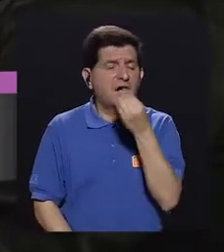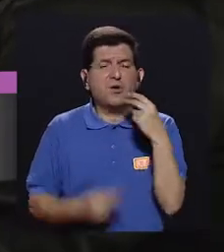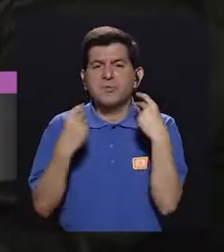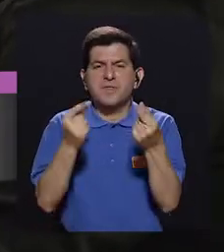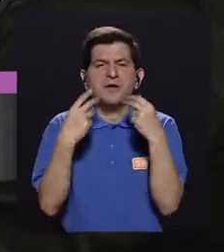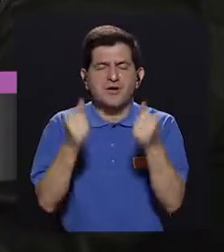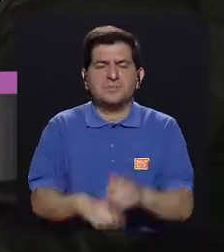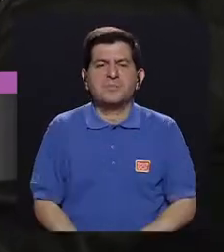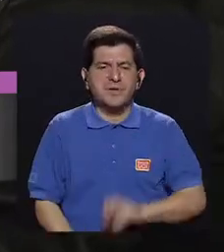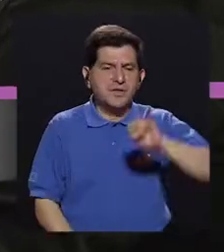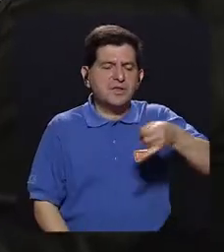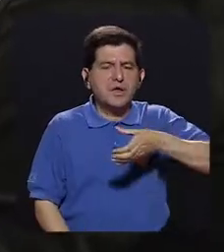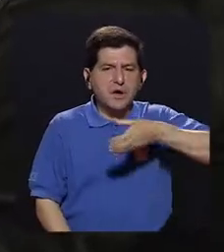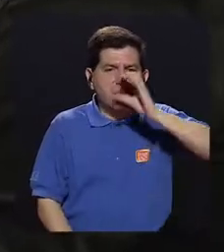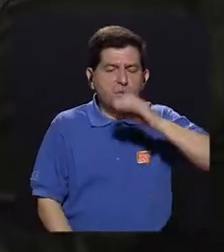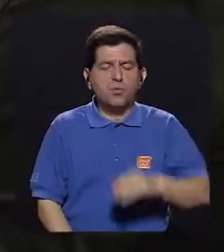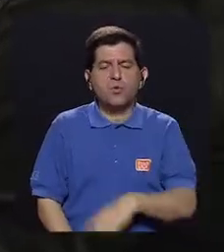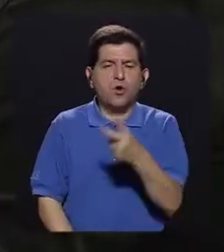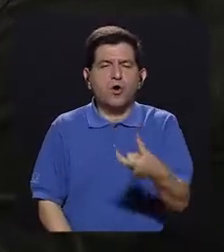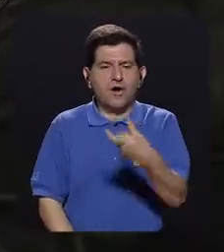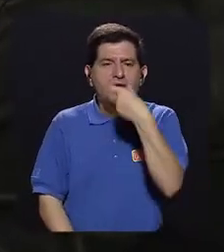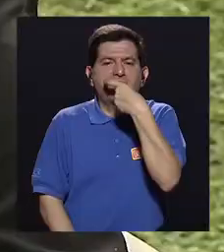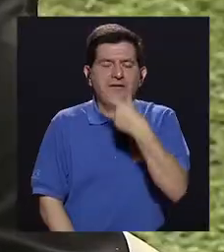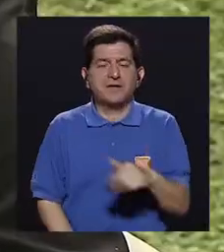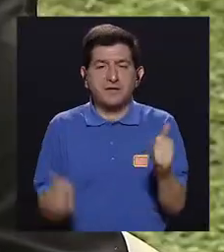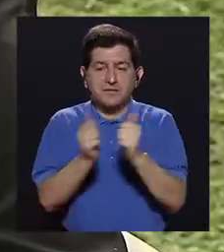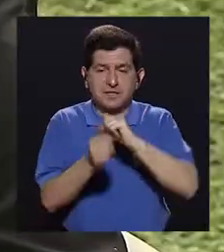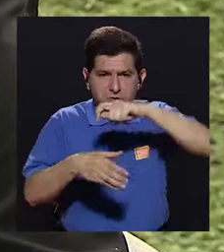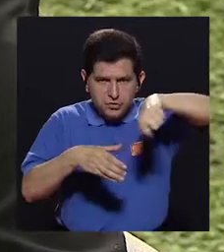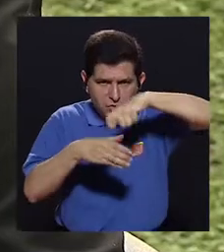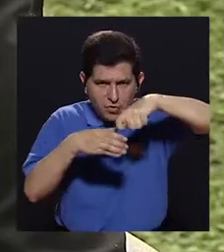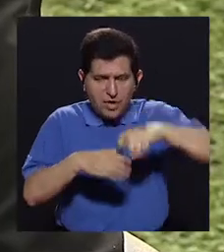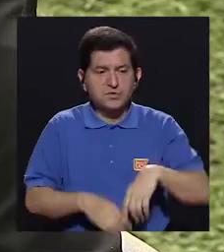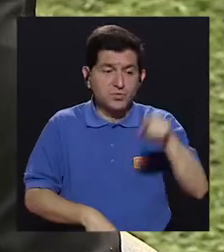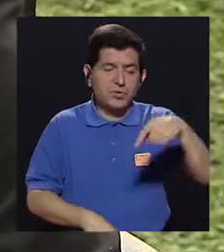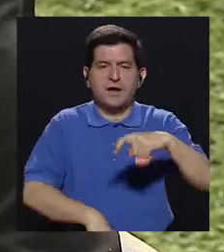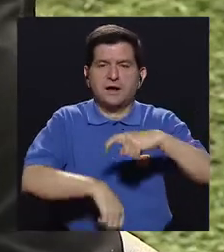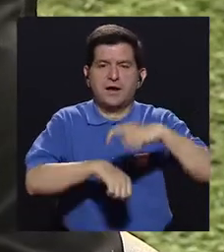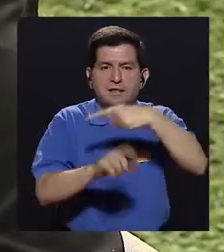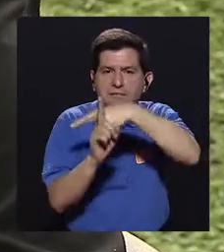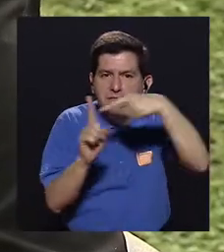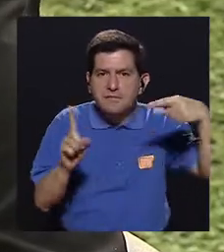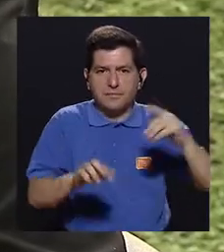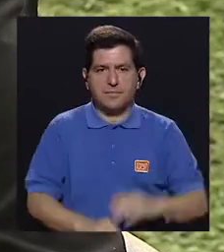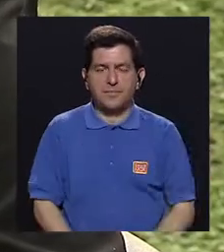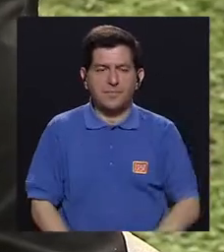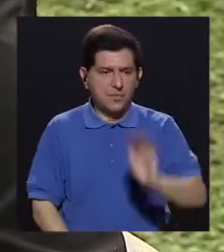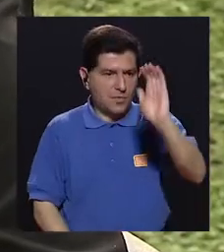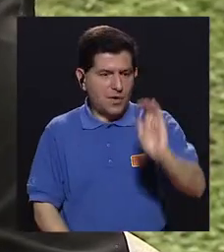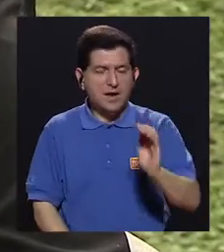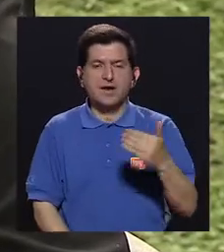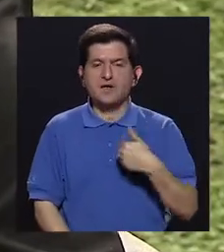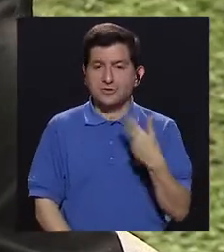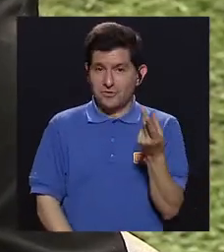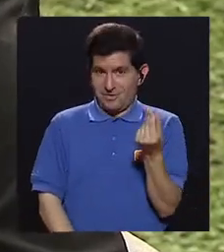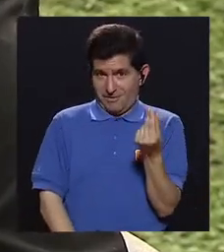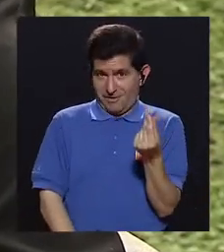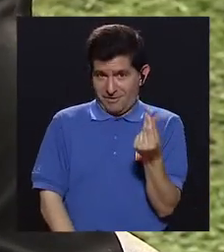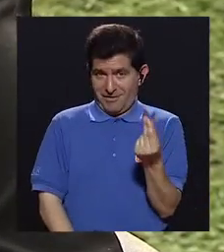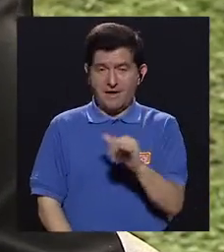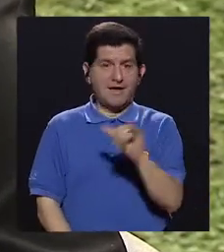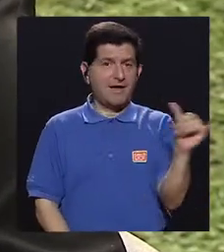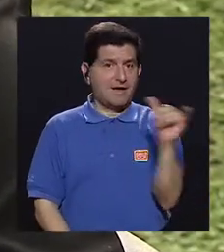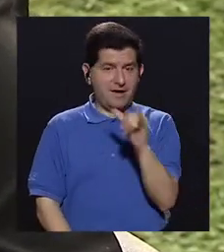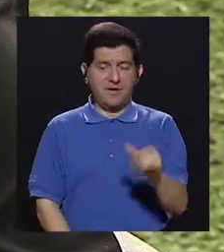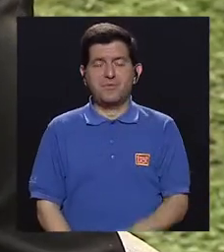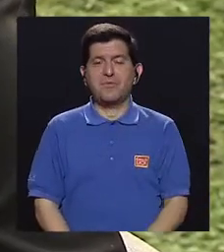prácticas como jugos, galletas, azucaradas, ¿verdad? Para cada recreo. Entonces el niño tiene no solamente dinero, sino